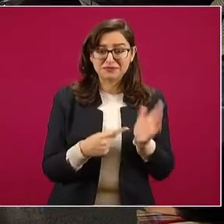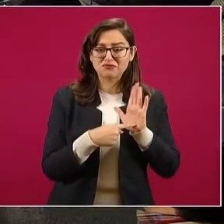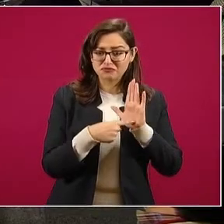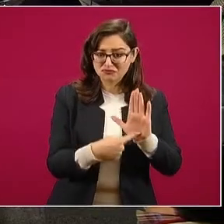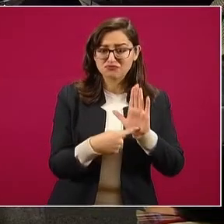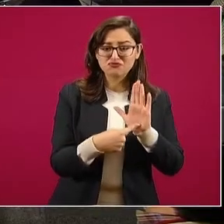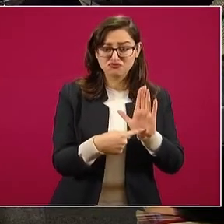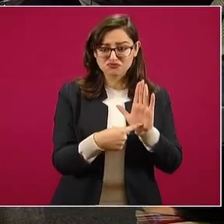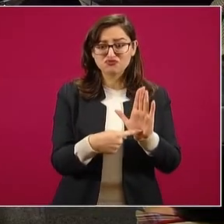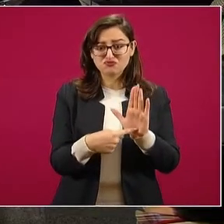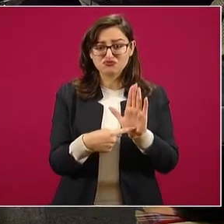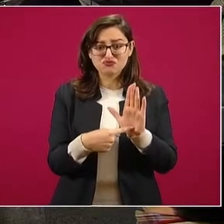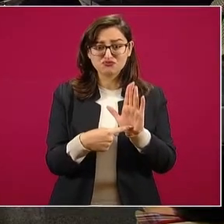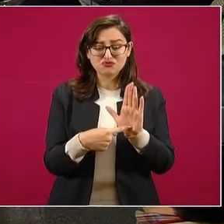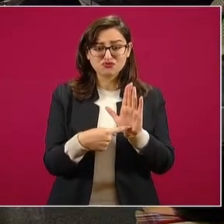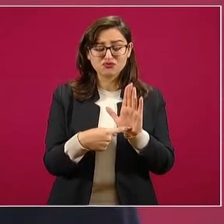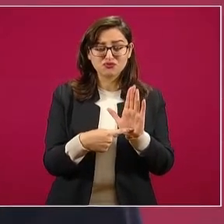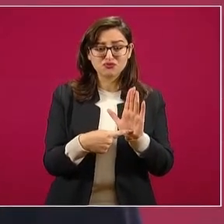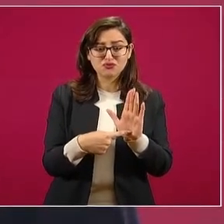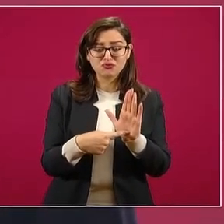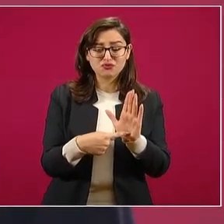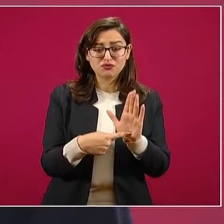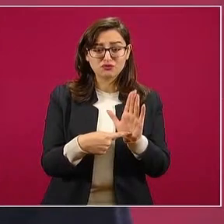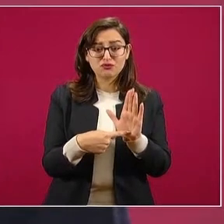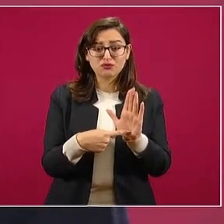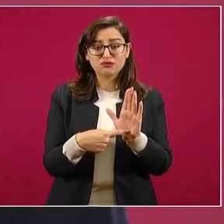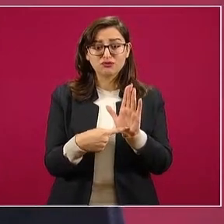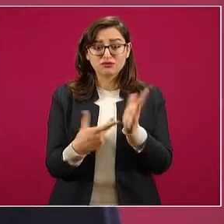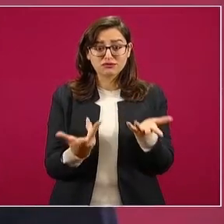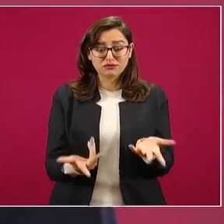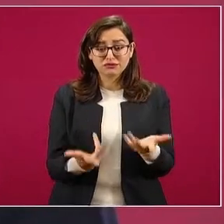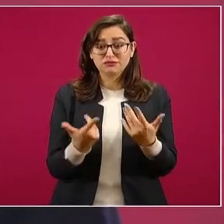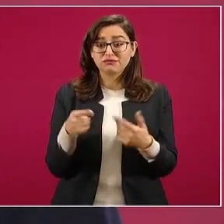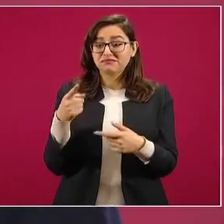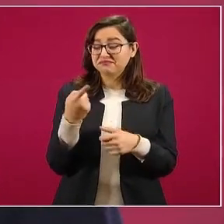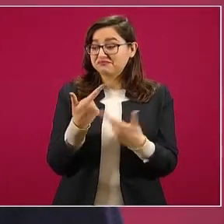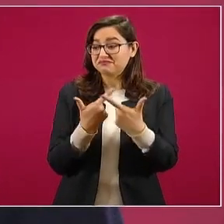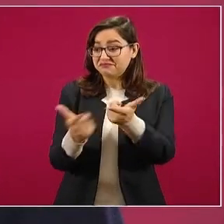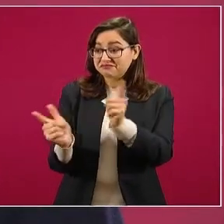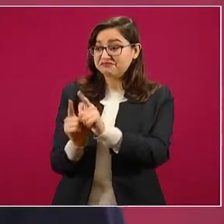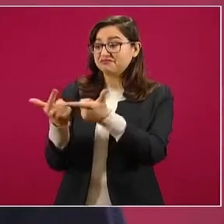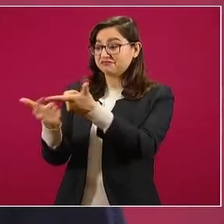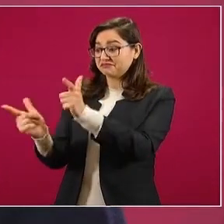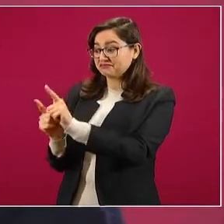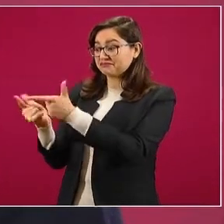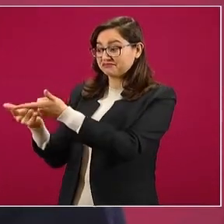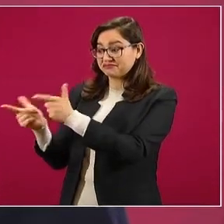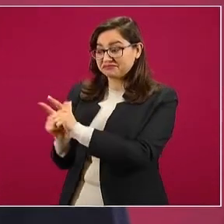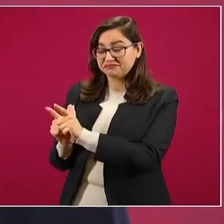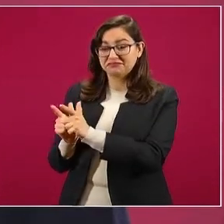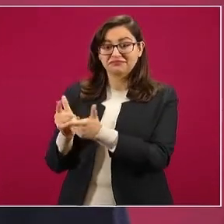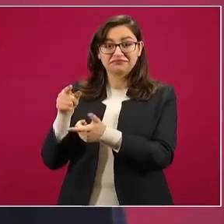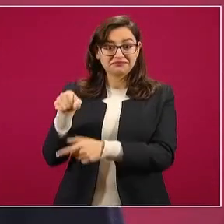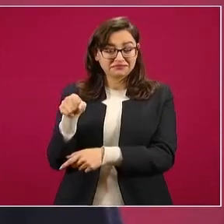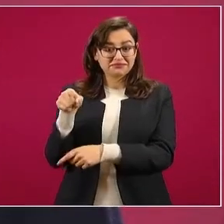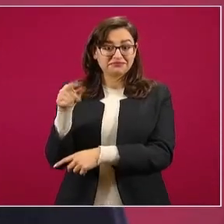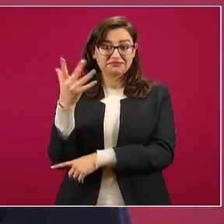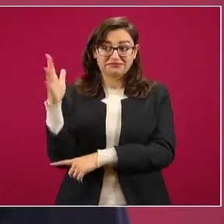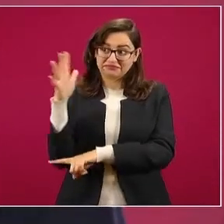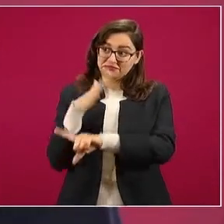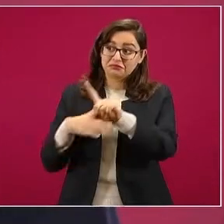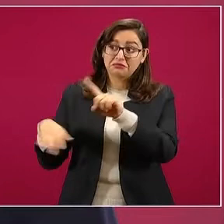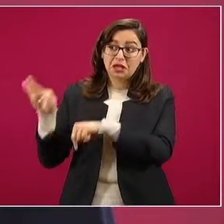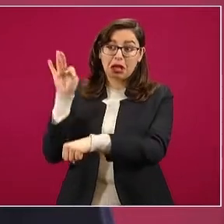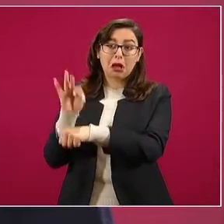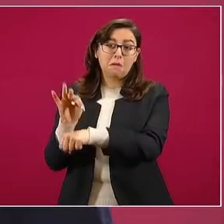algunos grupos ambientalistas estaban financiados o están